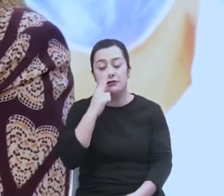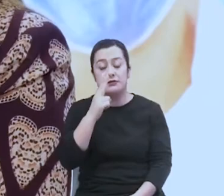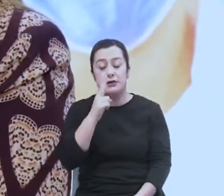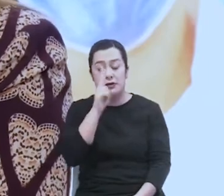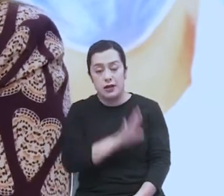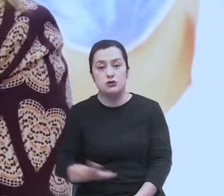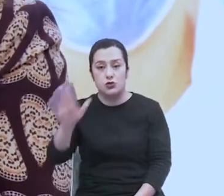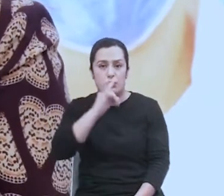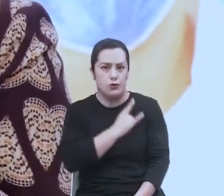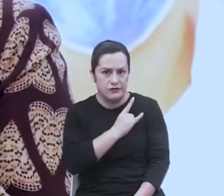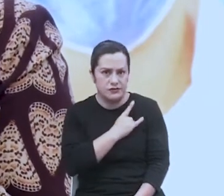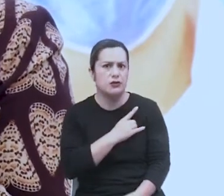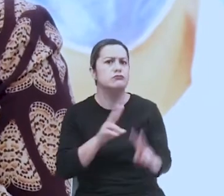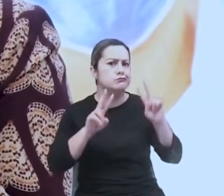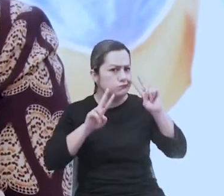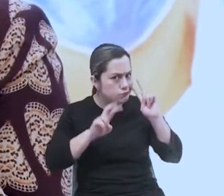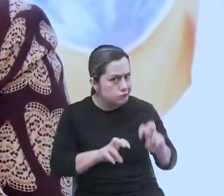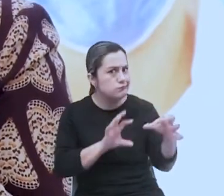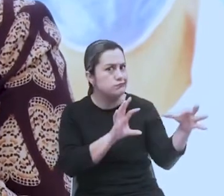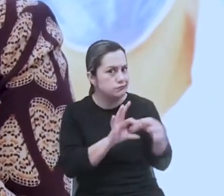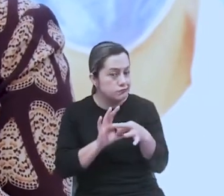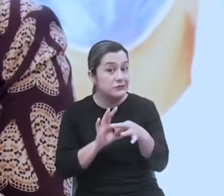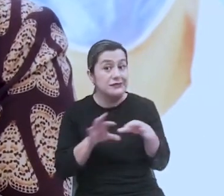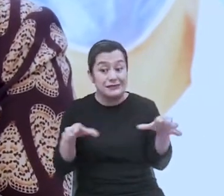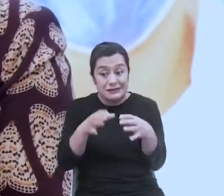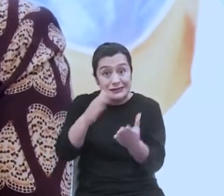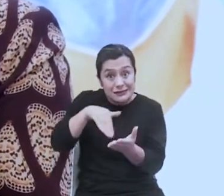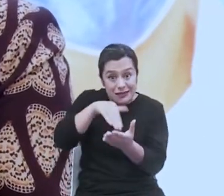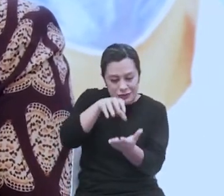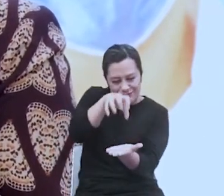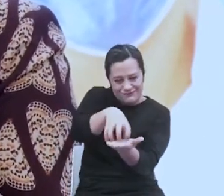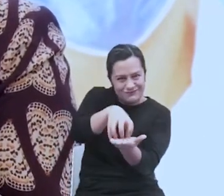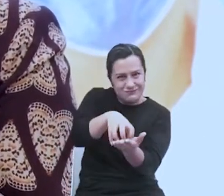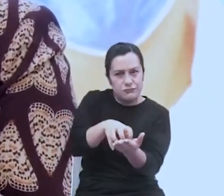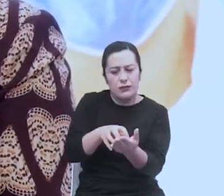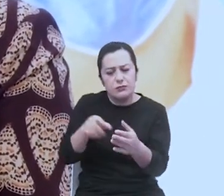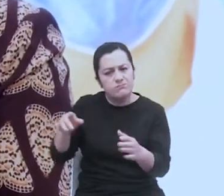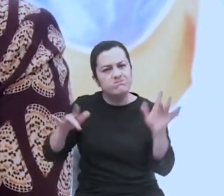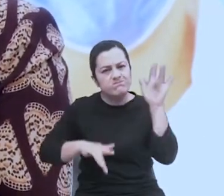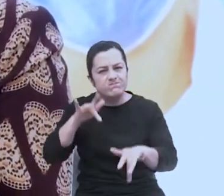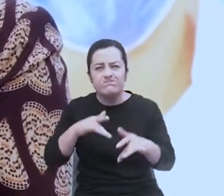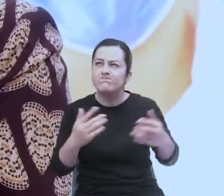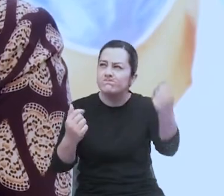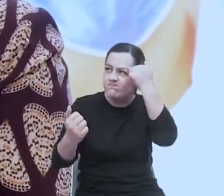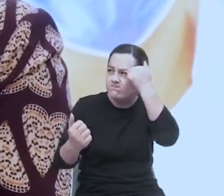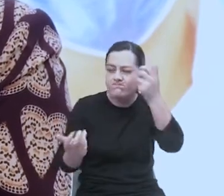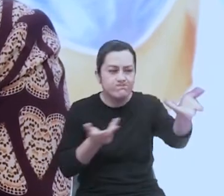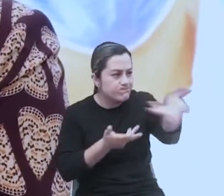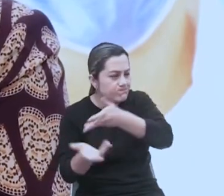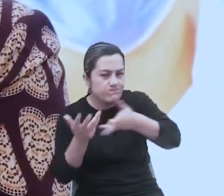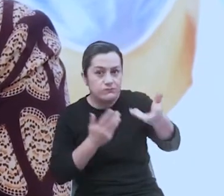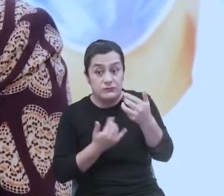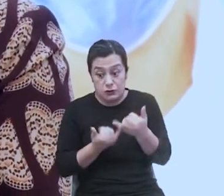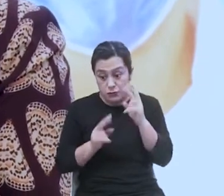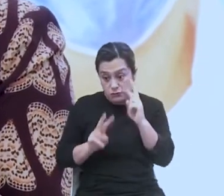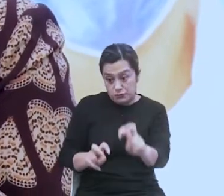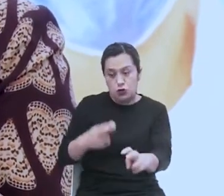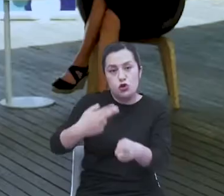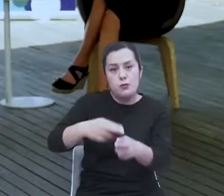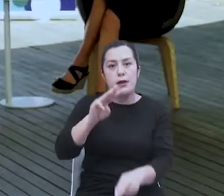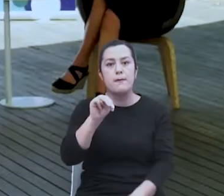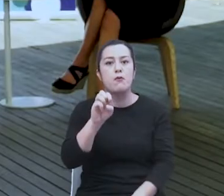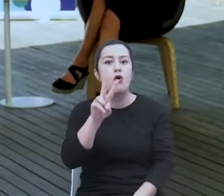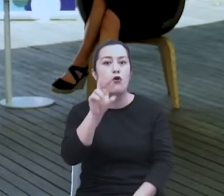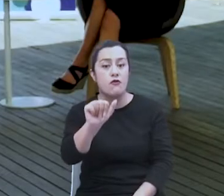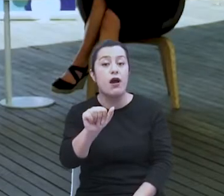investigaciones, a través del Centro de Formación del Maestro, y hoy de Investigación del Maestro, que es MOVA, con la